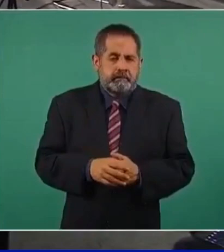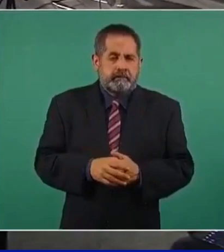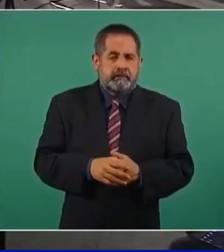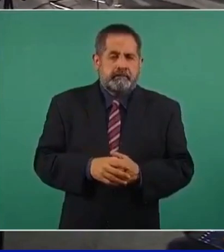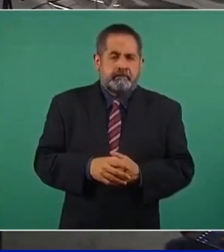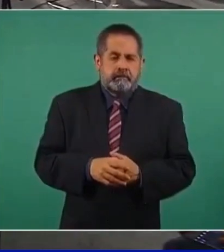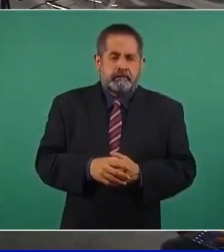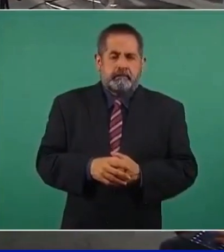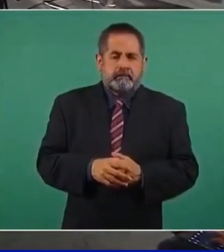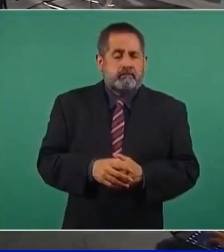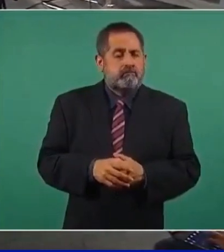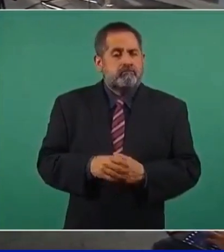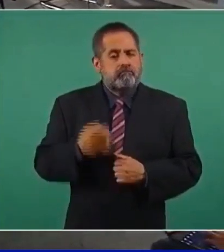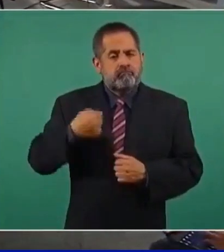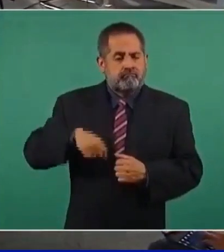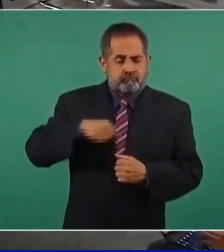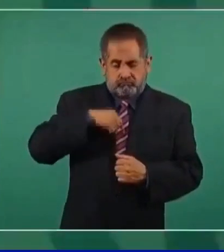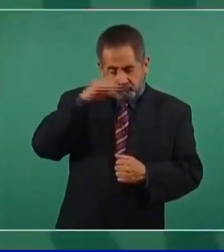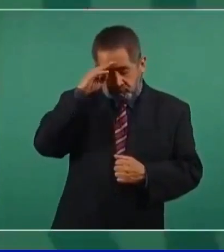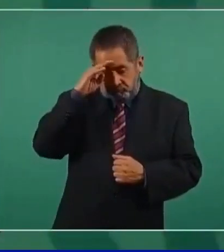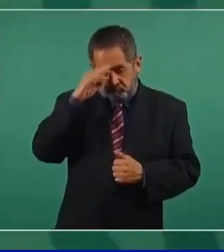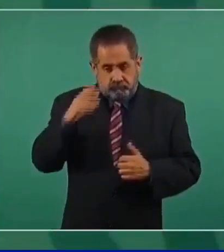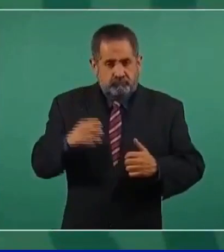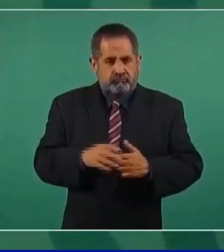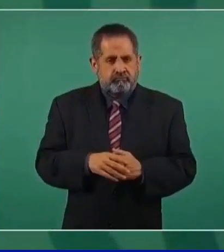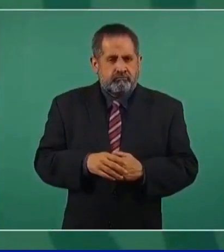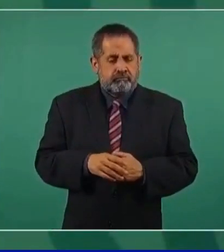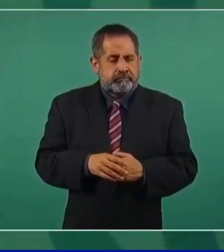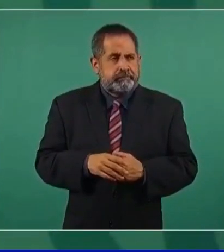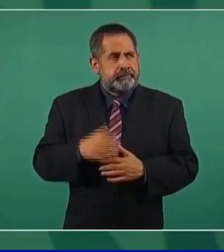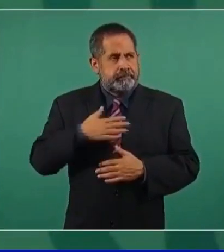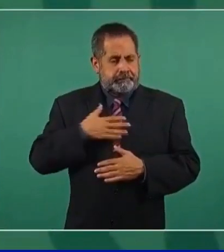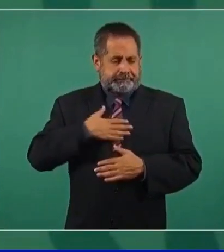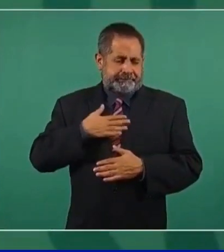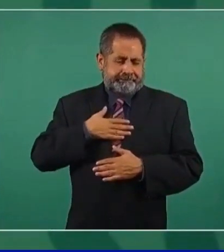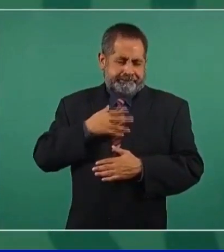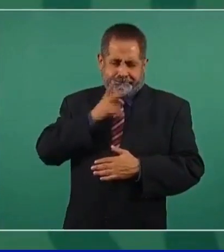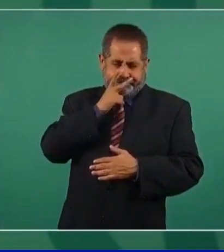y estamos lo que yo llamo